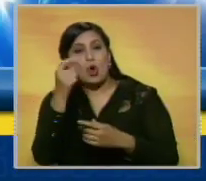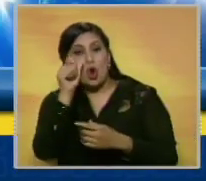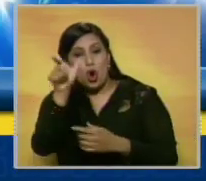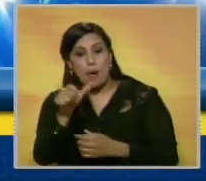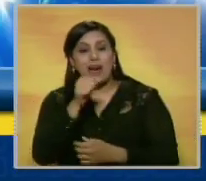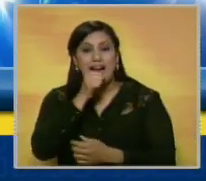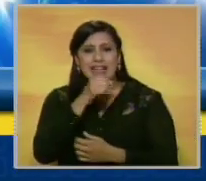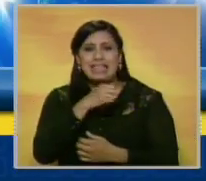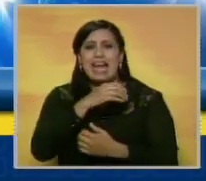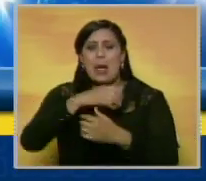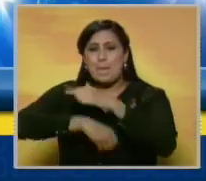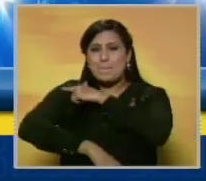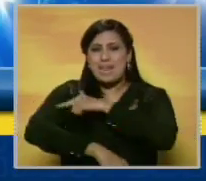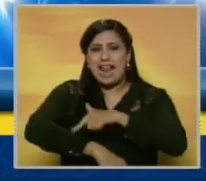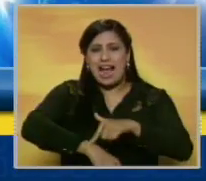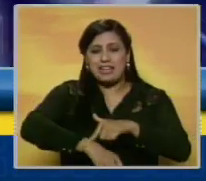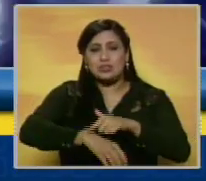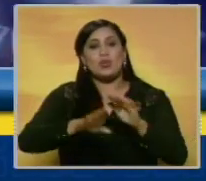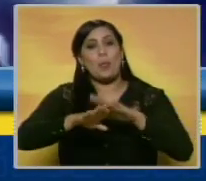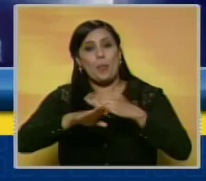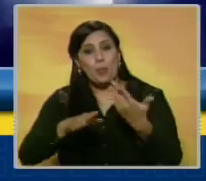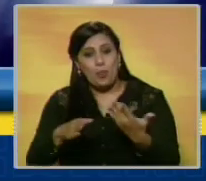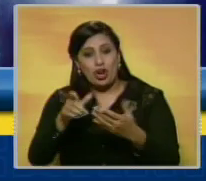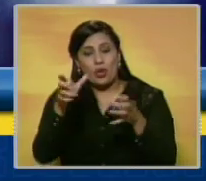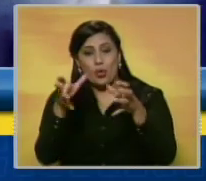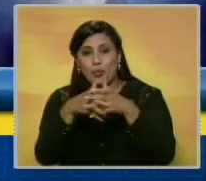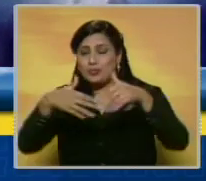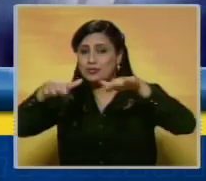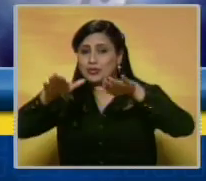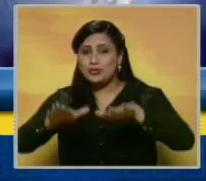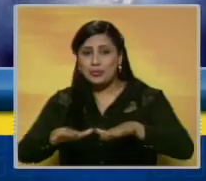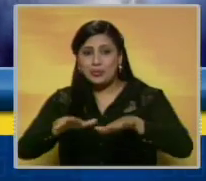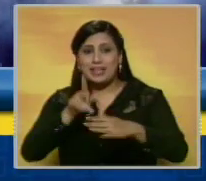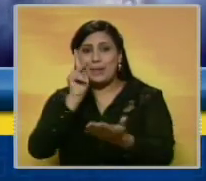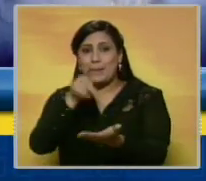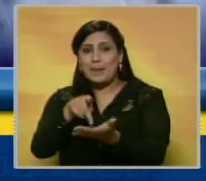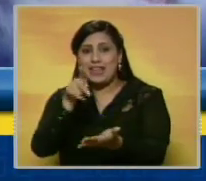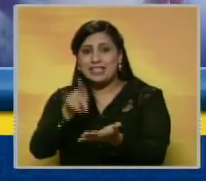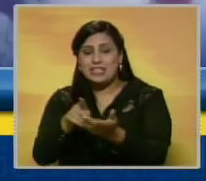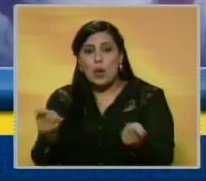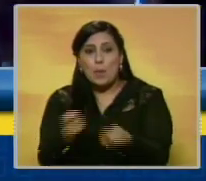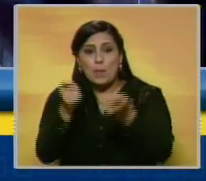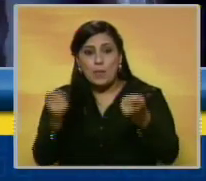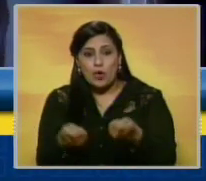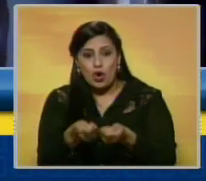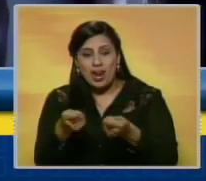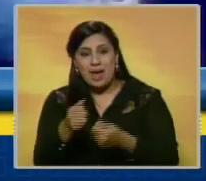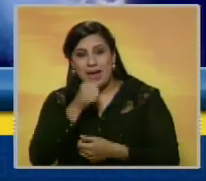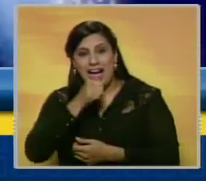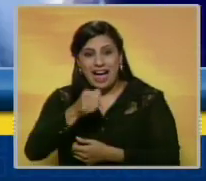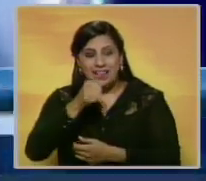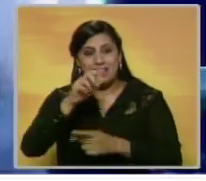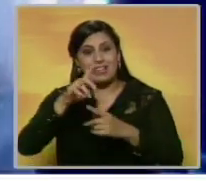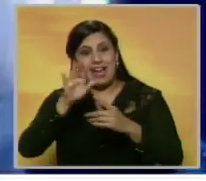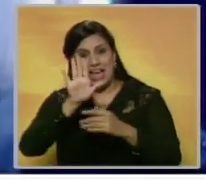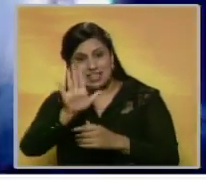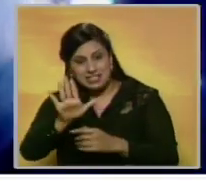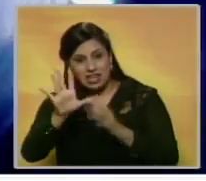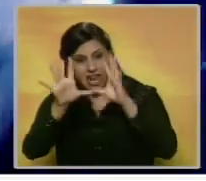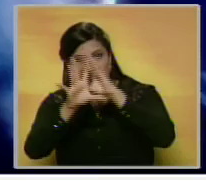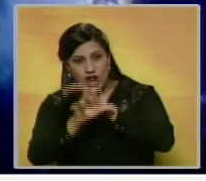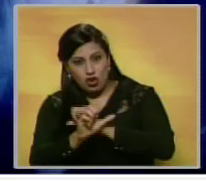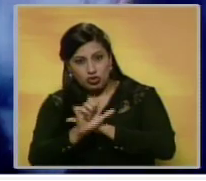intérprete se lesionó el brazo, por lo que la banda tuvo que cancelar su participación en el programa de NBC, The Tonight